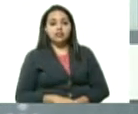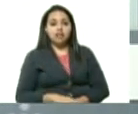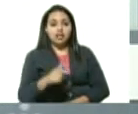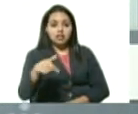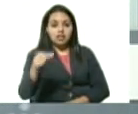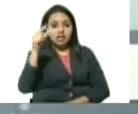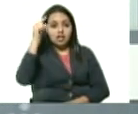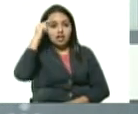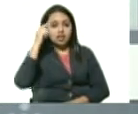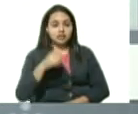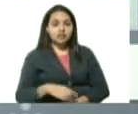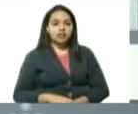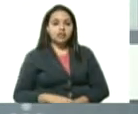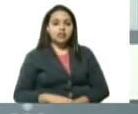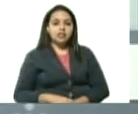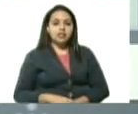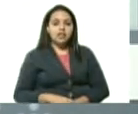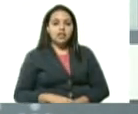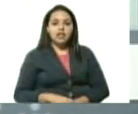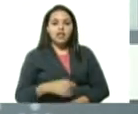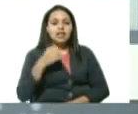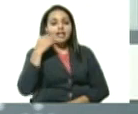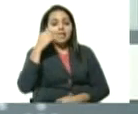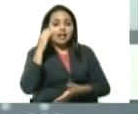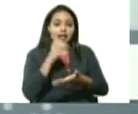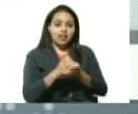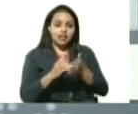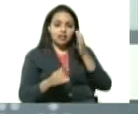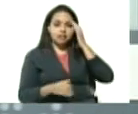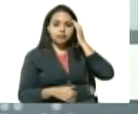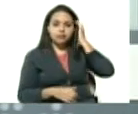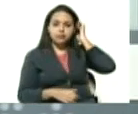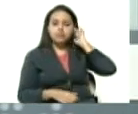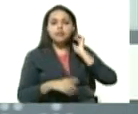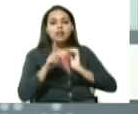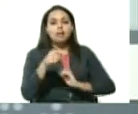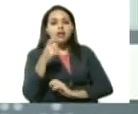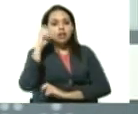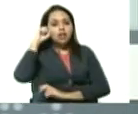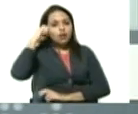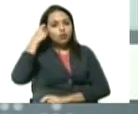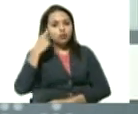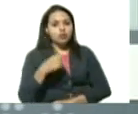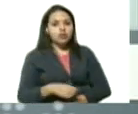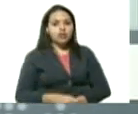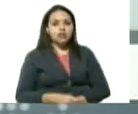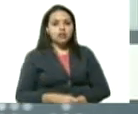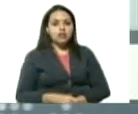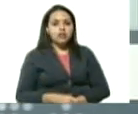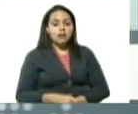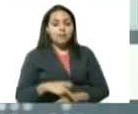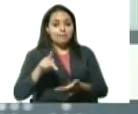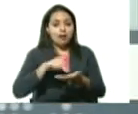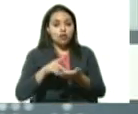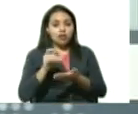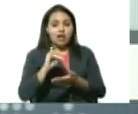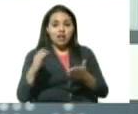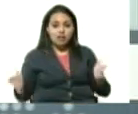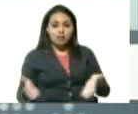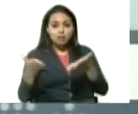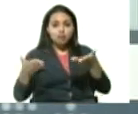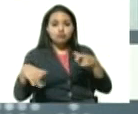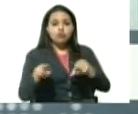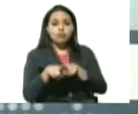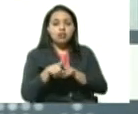día de hoy en Catia debemos recordar que en esta parroquia bueno también ha habido impulso al igual que en el municipio Sucre